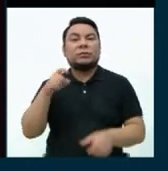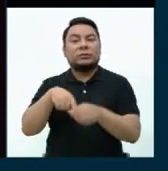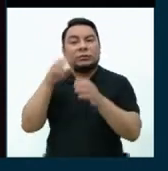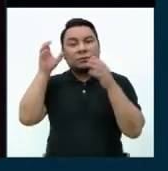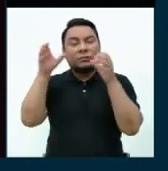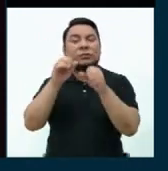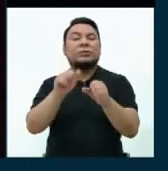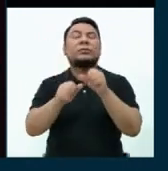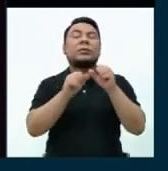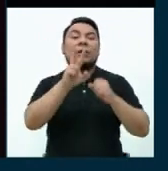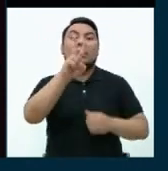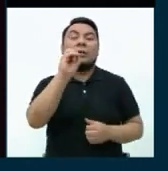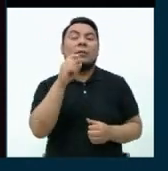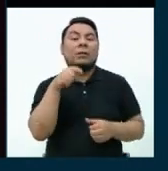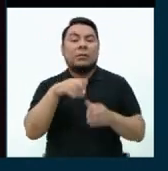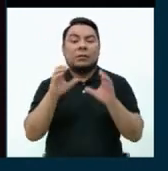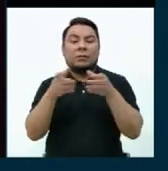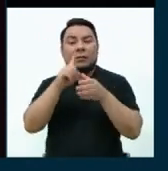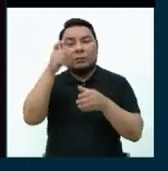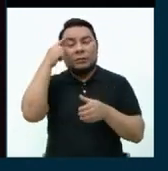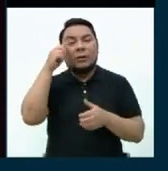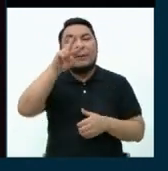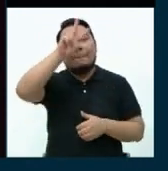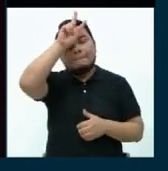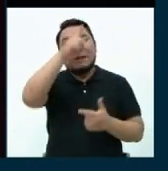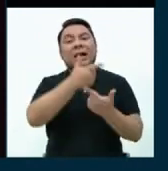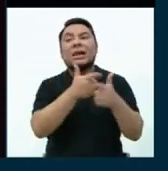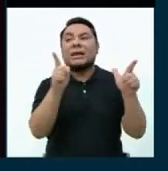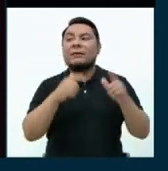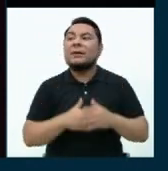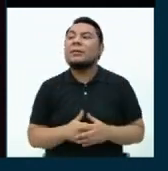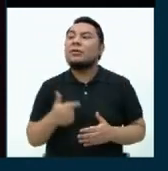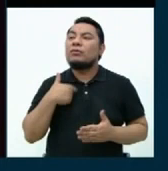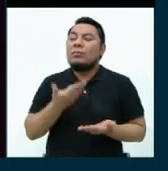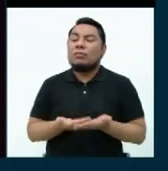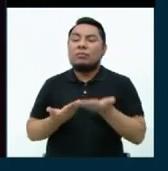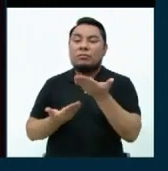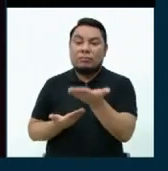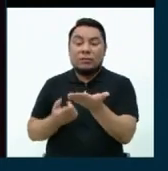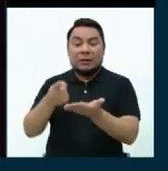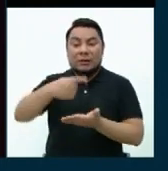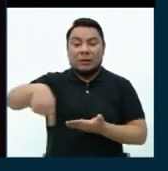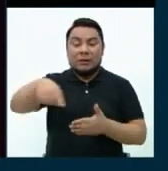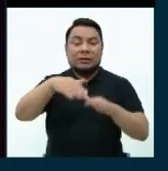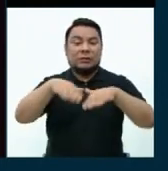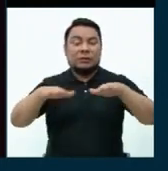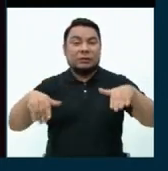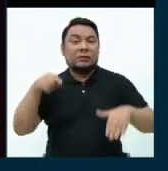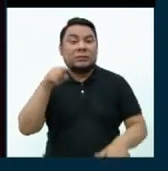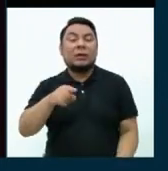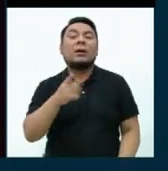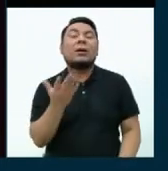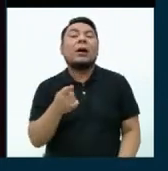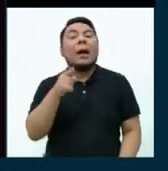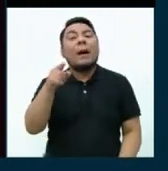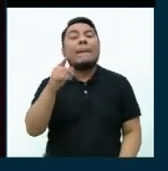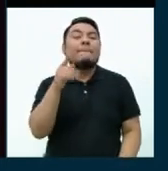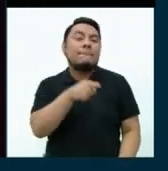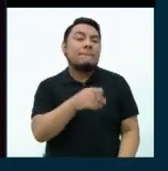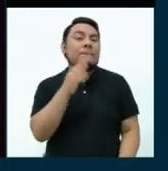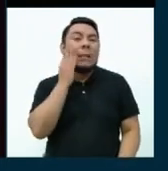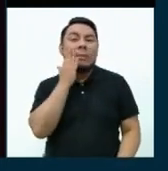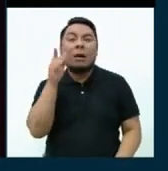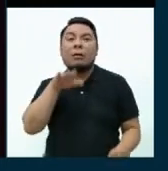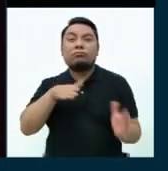Congreso con el número 20 por el Partido Perú Libre. Propongo que los huérfanos de las víctimas de feminicidio tengan